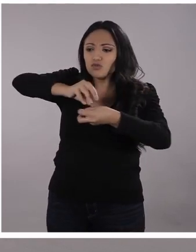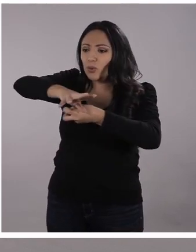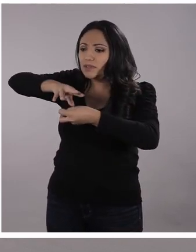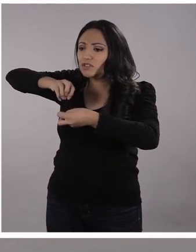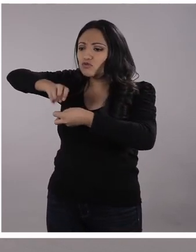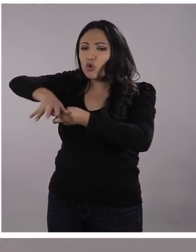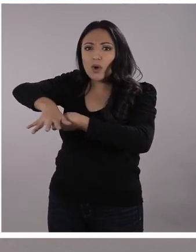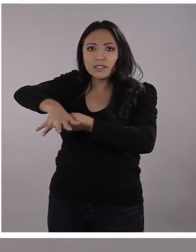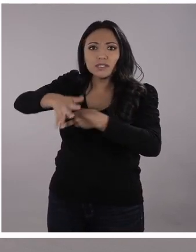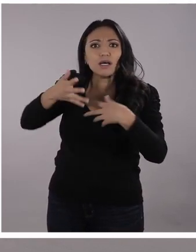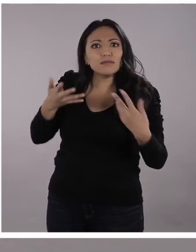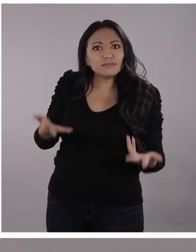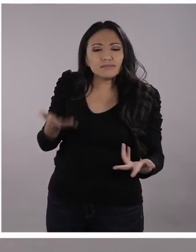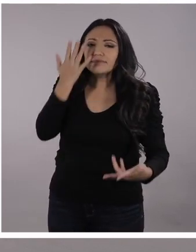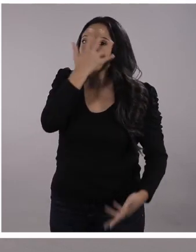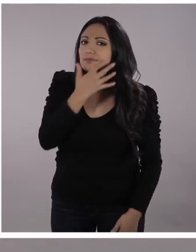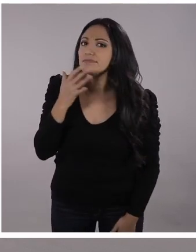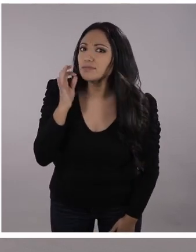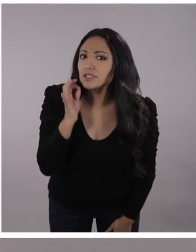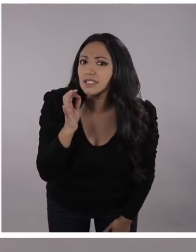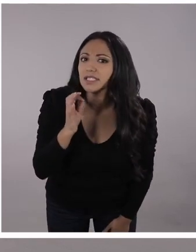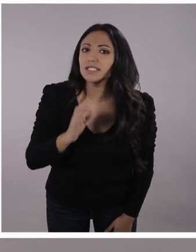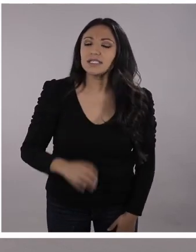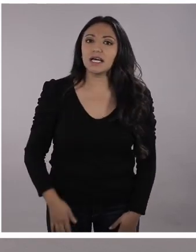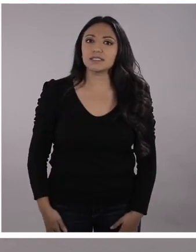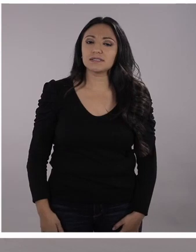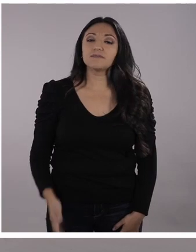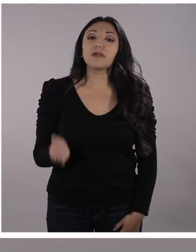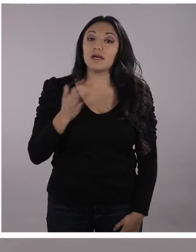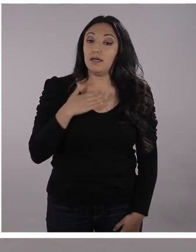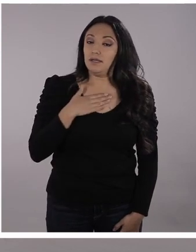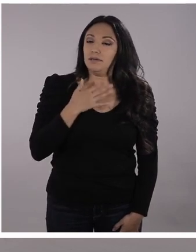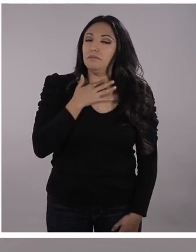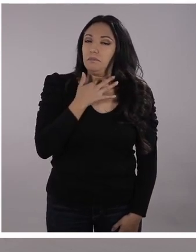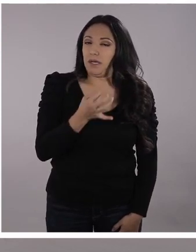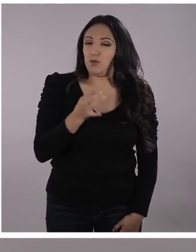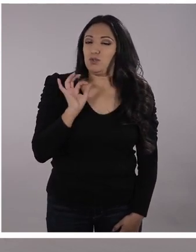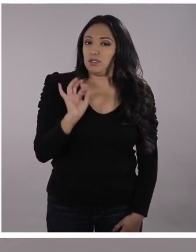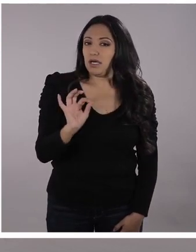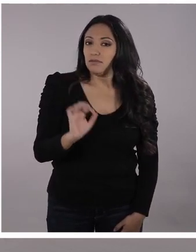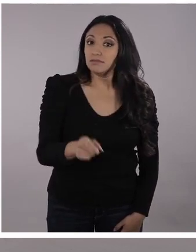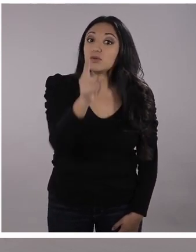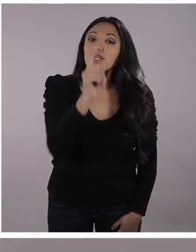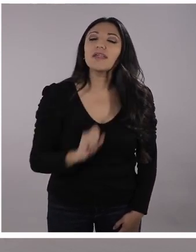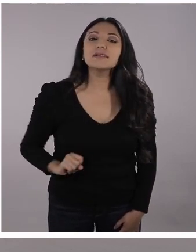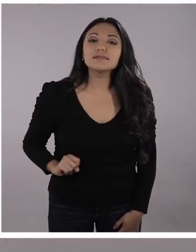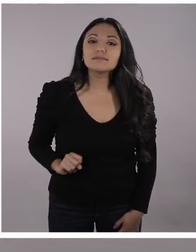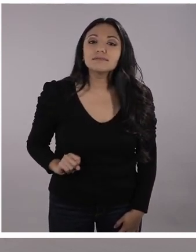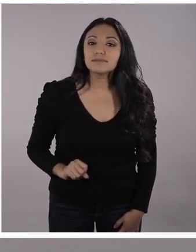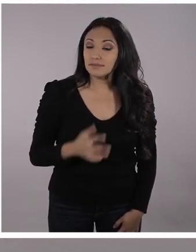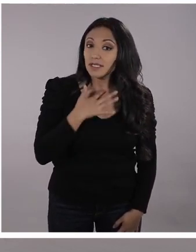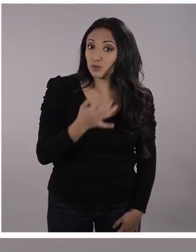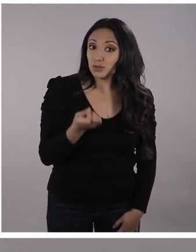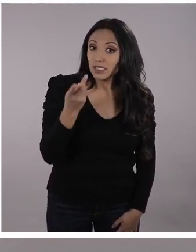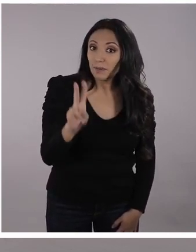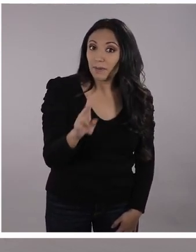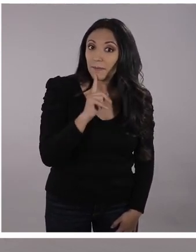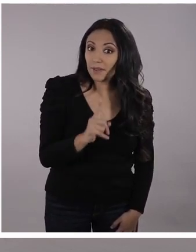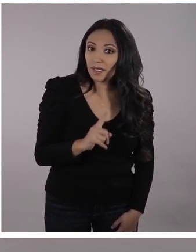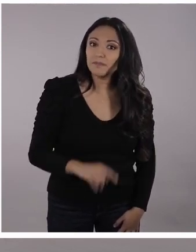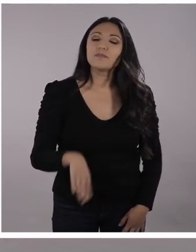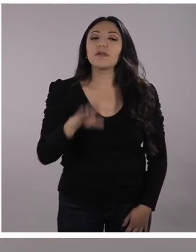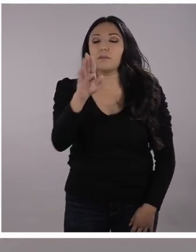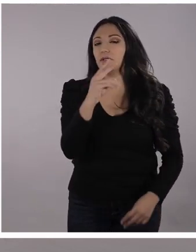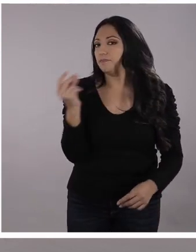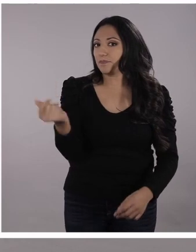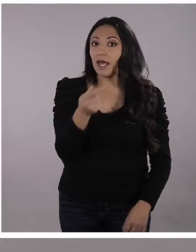corrientes marinas. Son maravillosas. A mí me encantan las corrientes marinas. A ustedes también, ¿verdad? Le voy